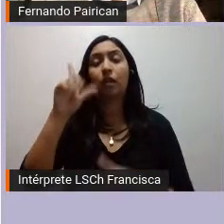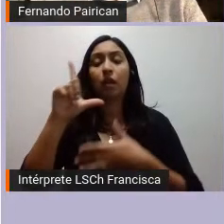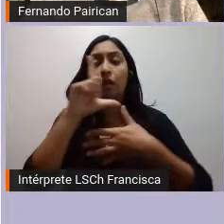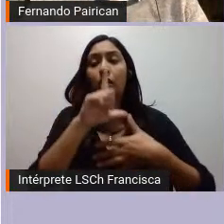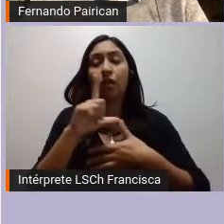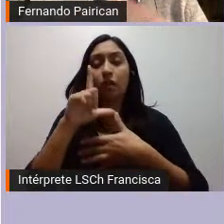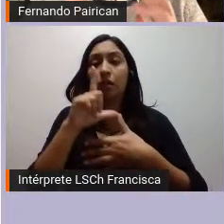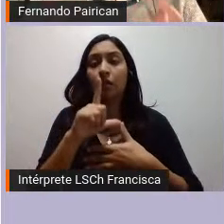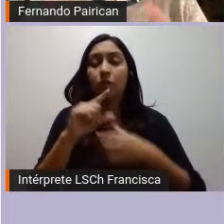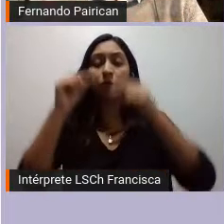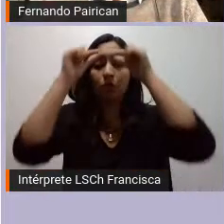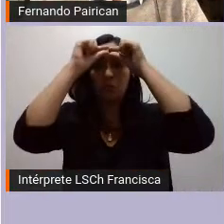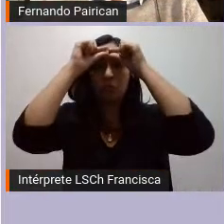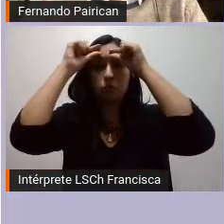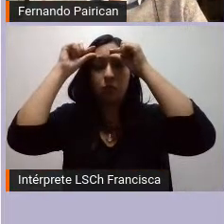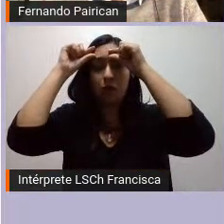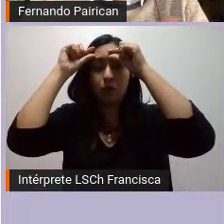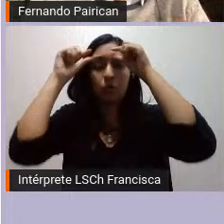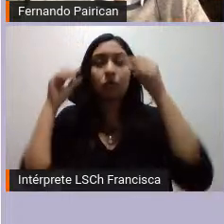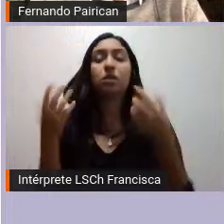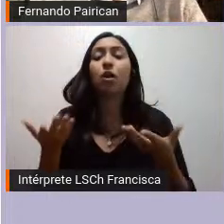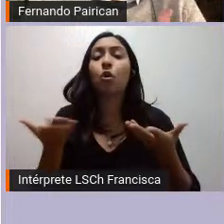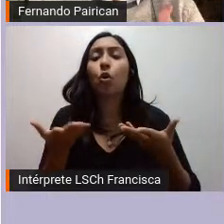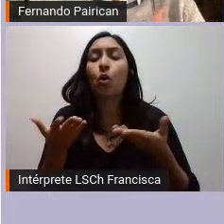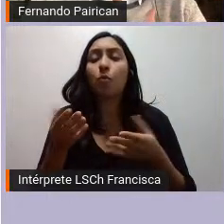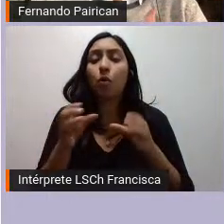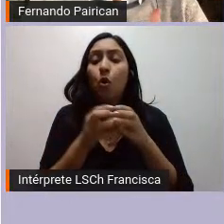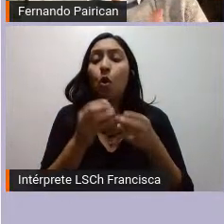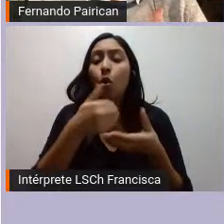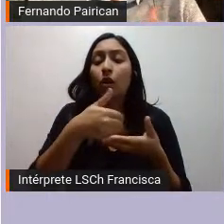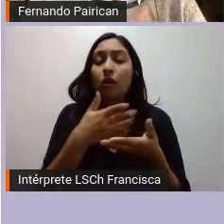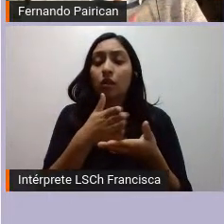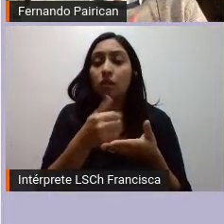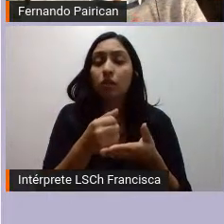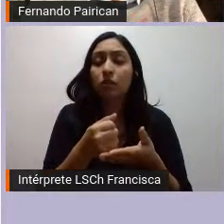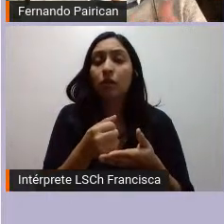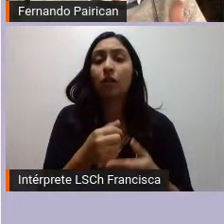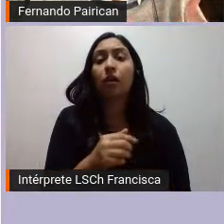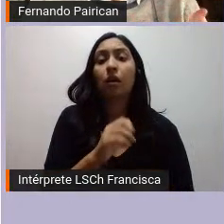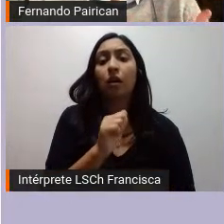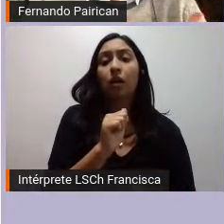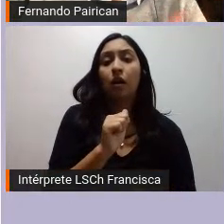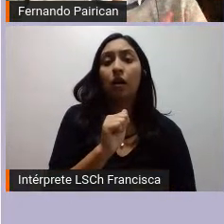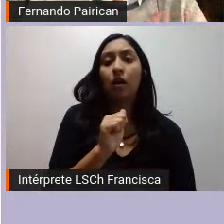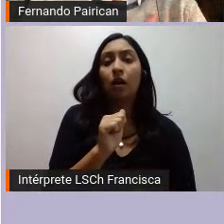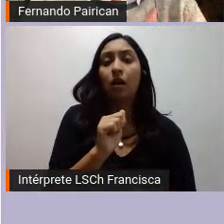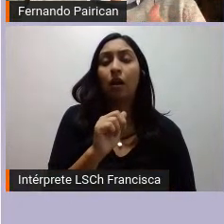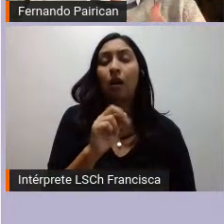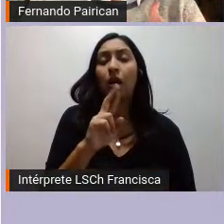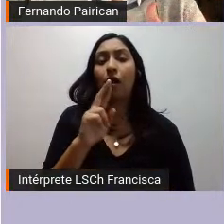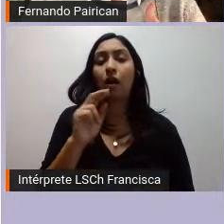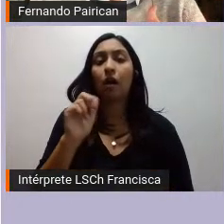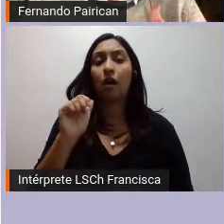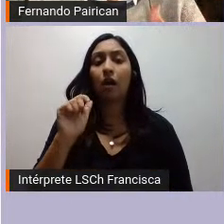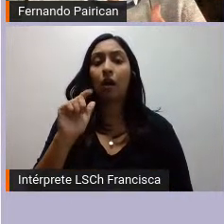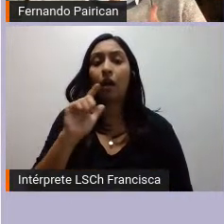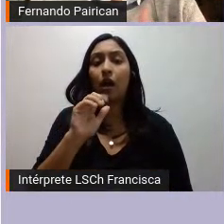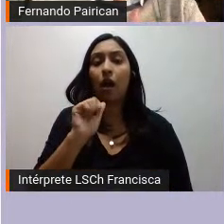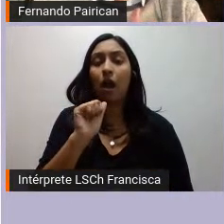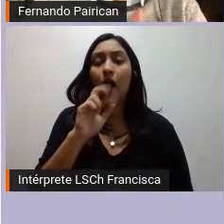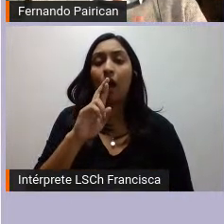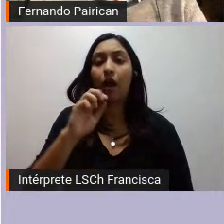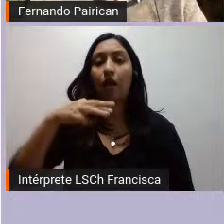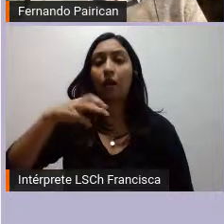específico, en sus organizaciones de esos años, que es ADMAPU, una organización que surge de los centros culturales mapuche en el año 78,